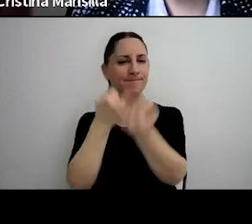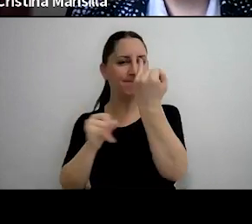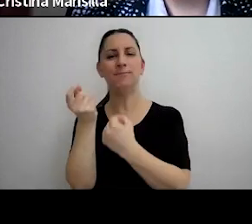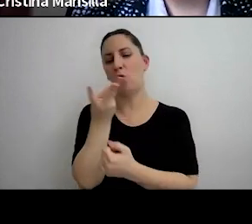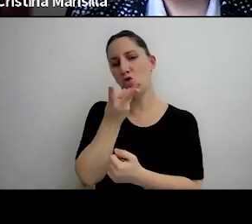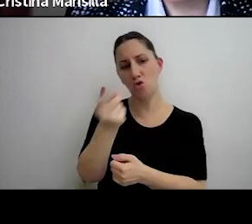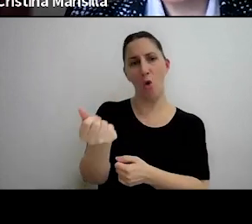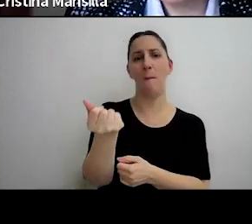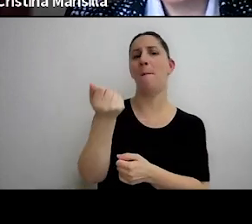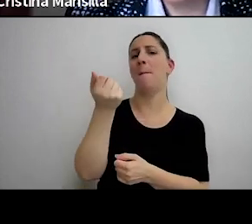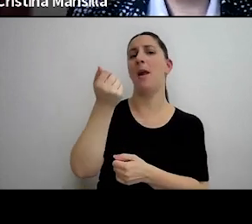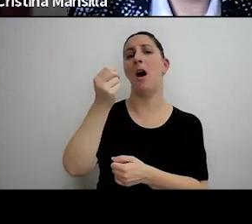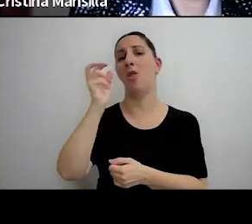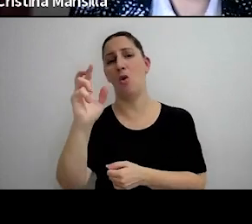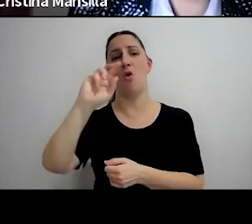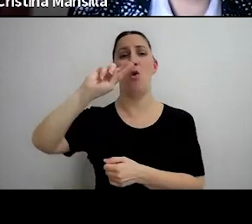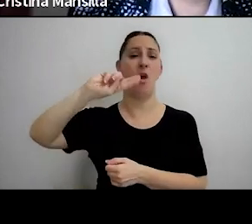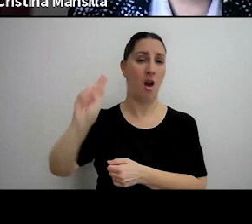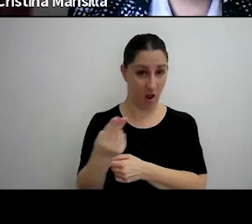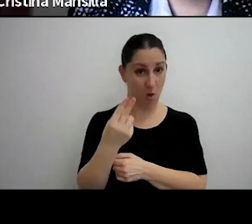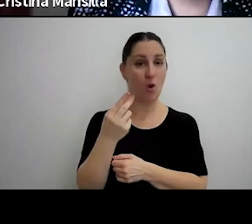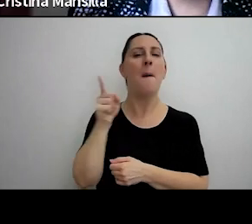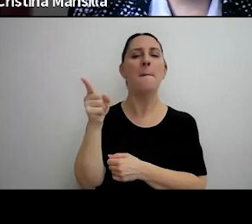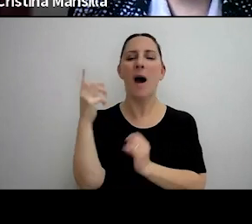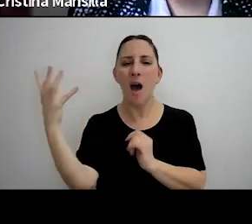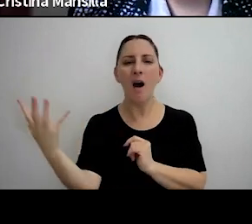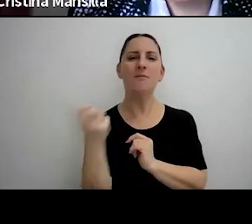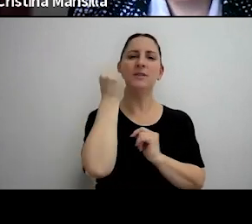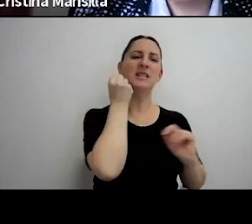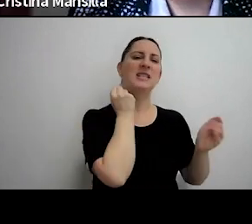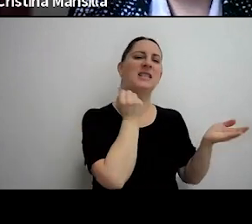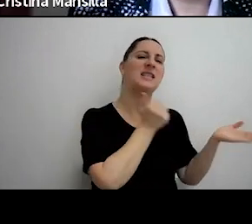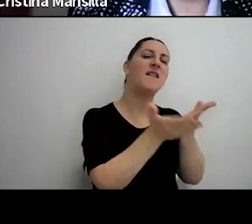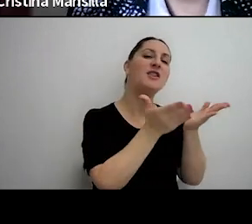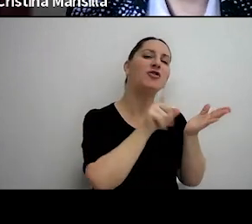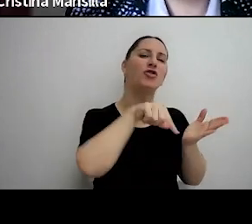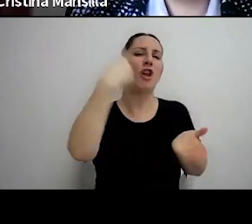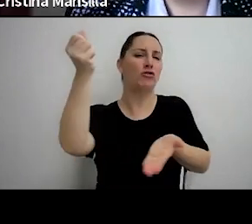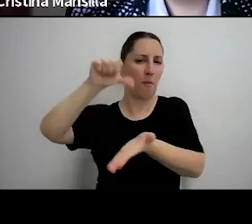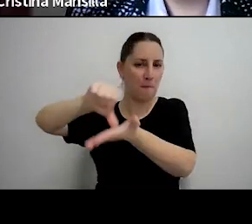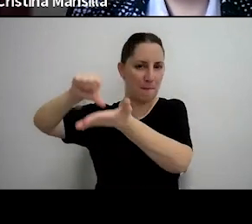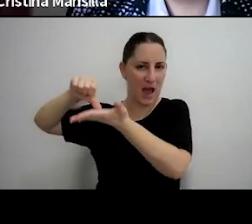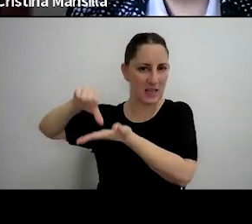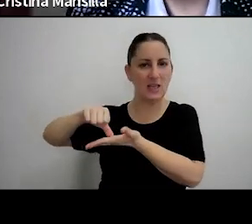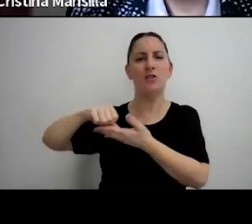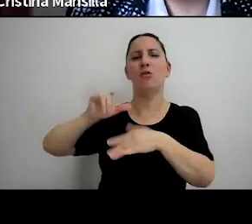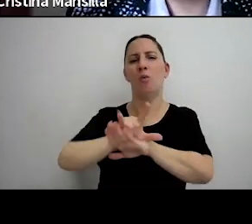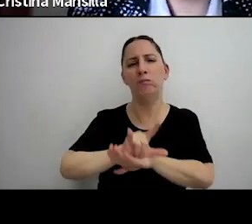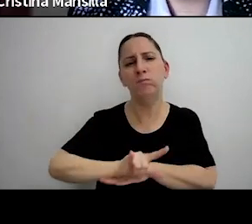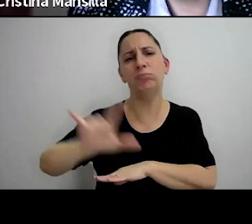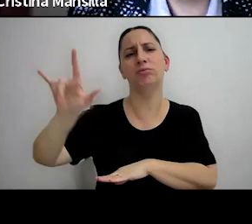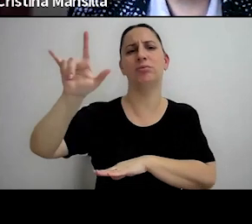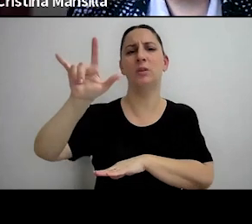de billetes y divisas en moneda extranjera, para la adquisición de servicios en el exterior o transporte aéreo,